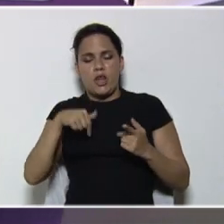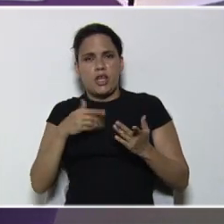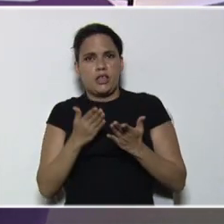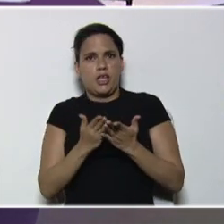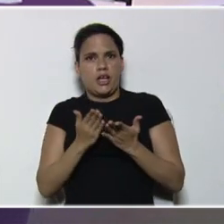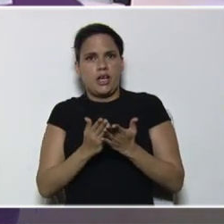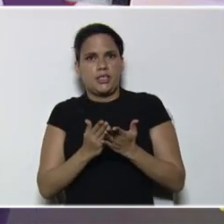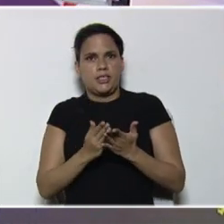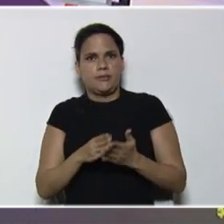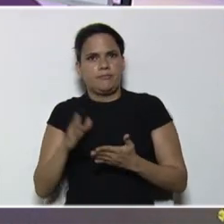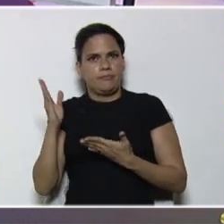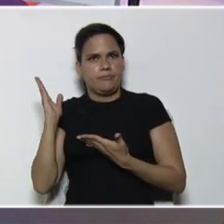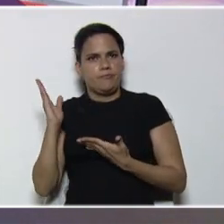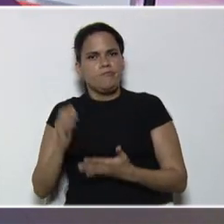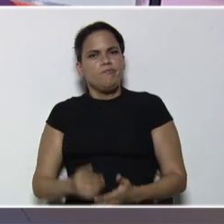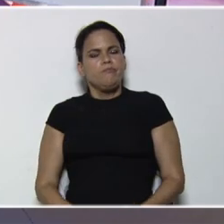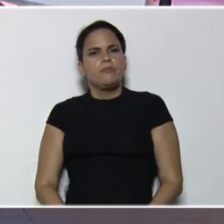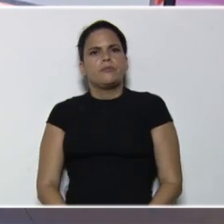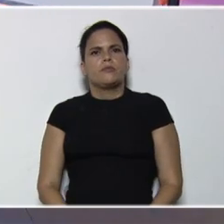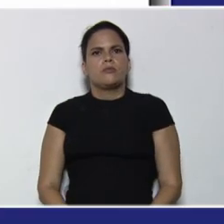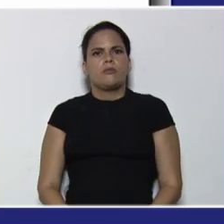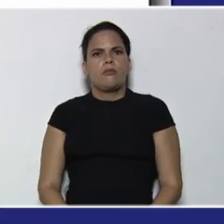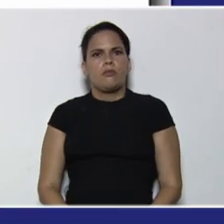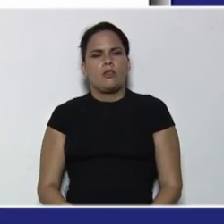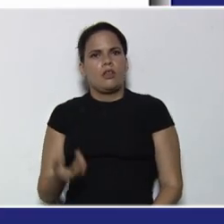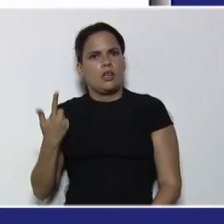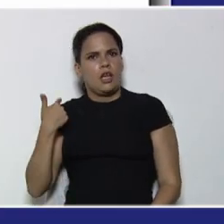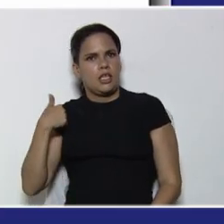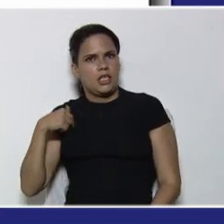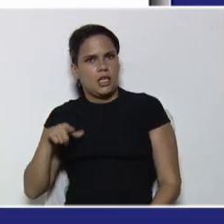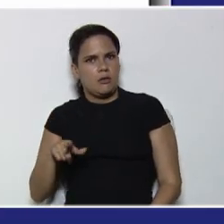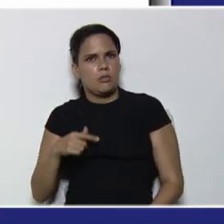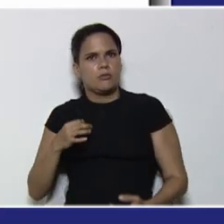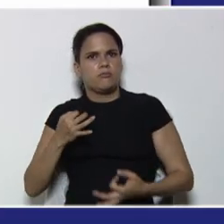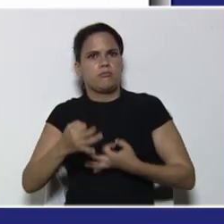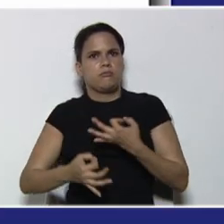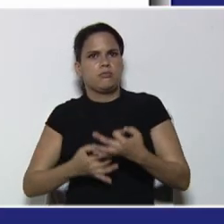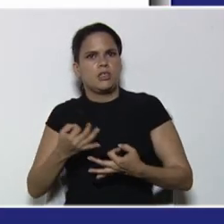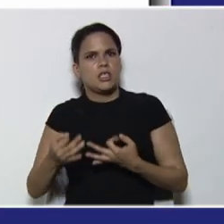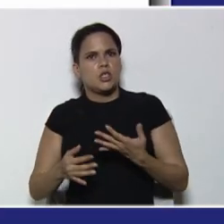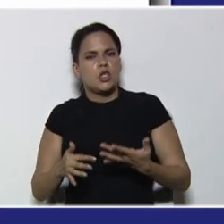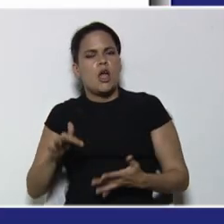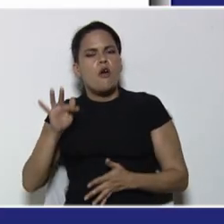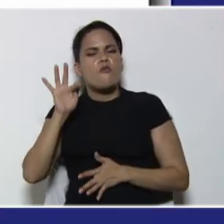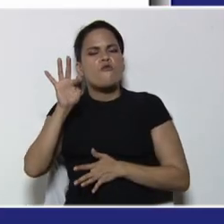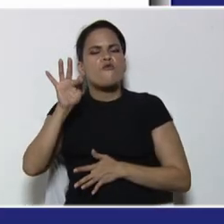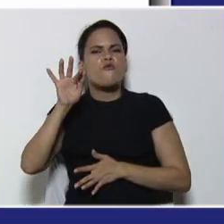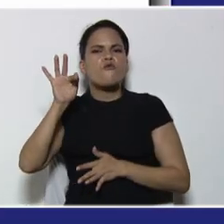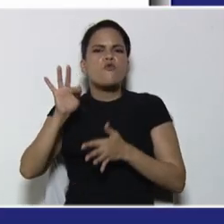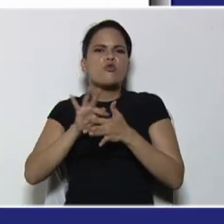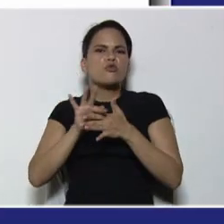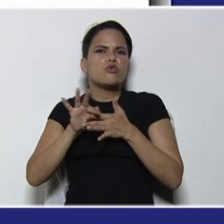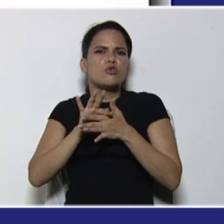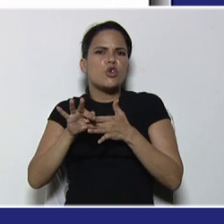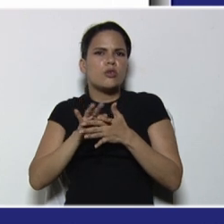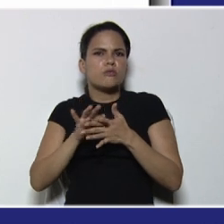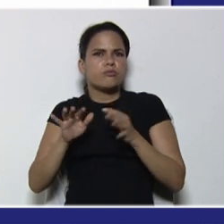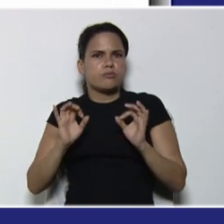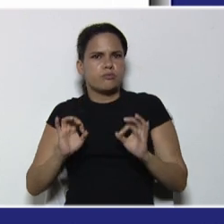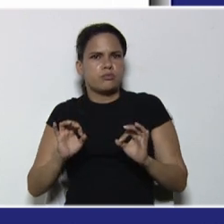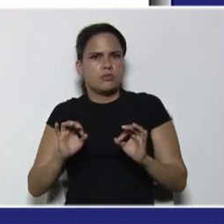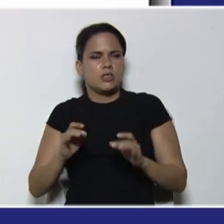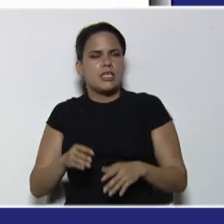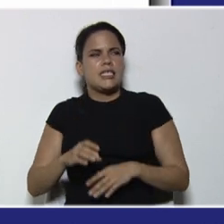a la pantalla, interactiva, donde ya tenemos, la definición, de una función exponencial, sean B,